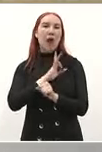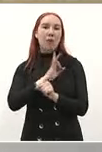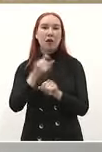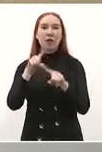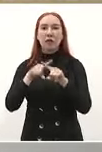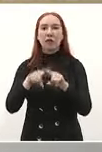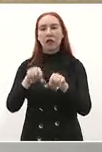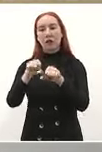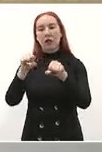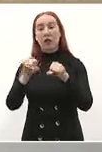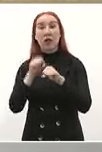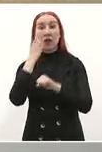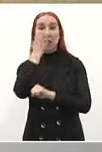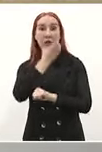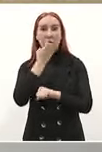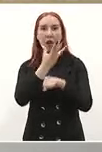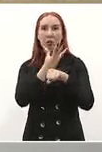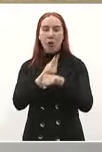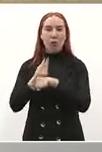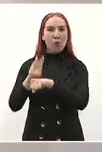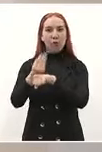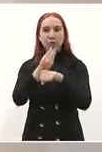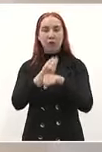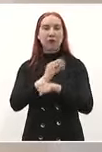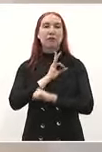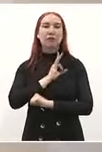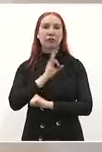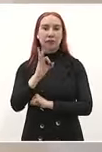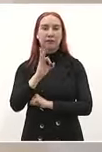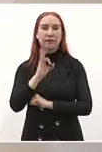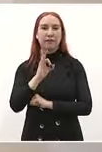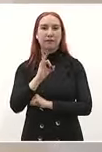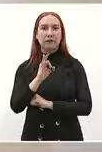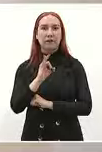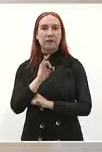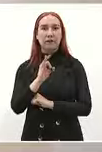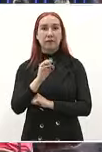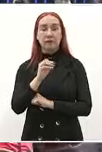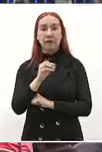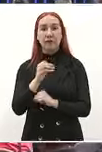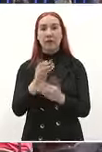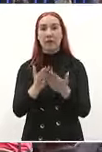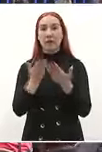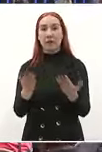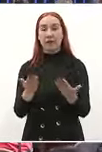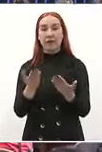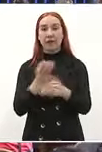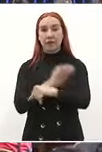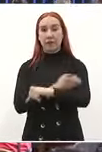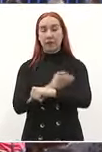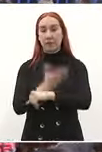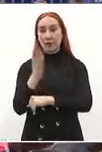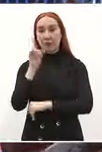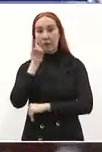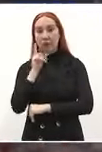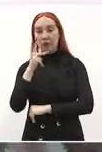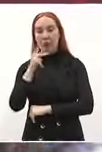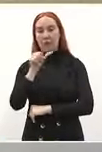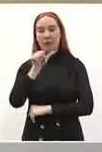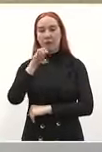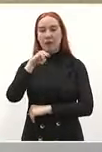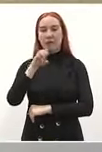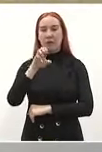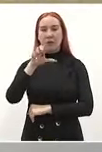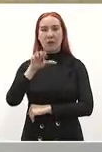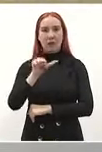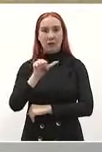planteles escolares aquí está Pamela que es la encargada de la escuela es